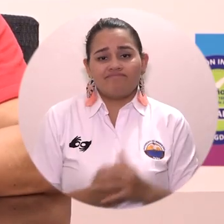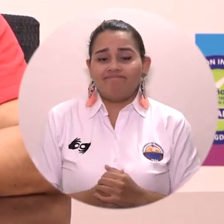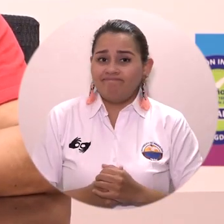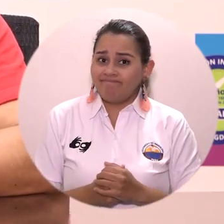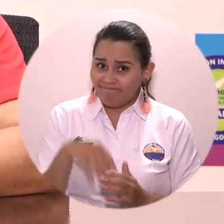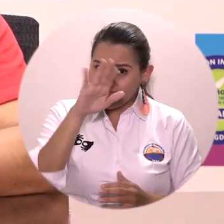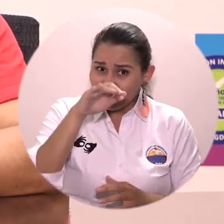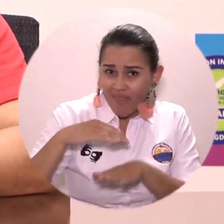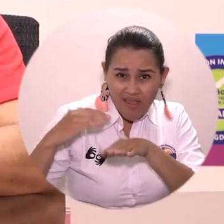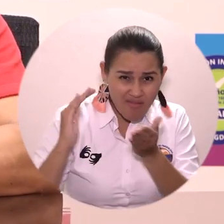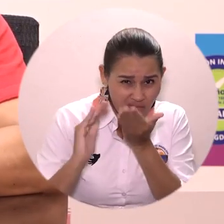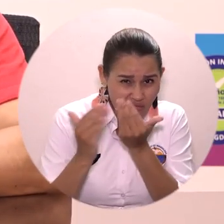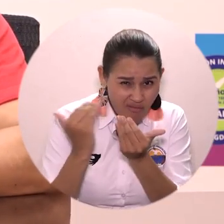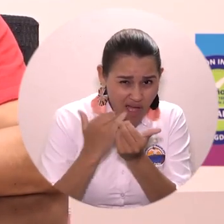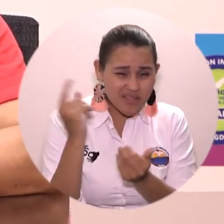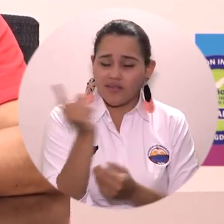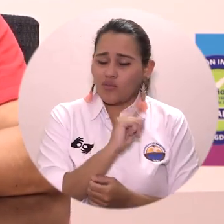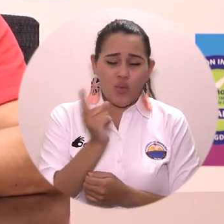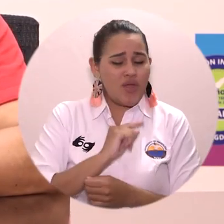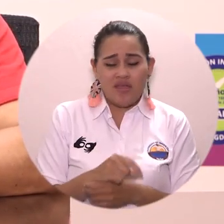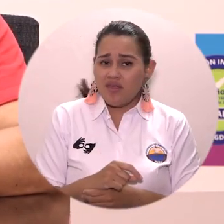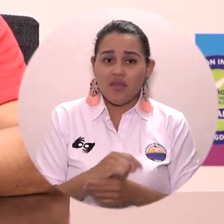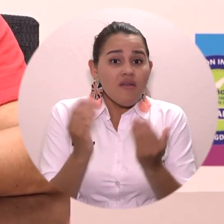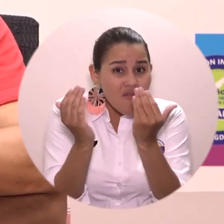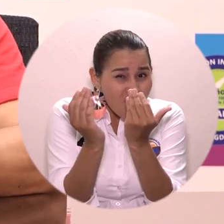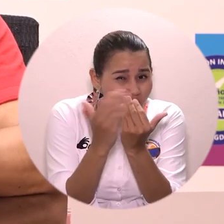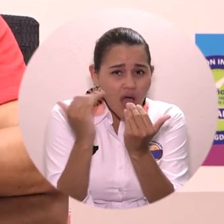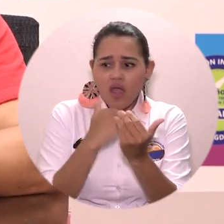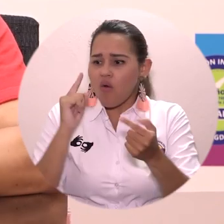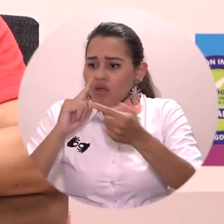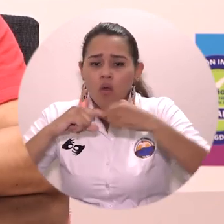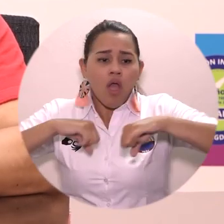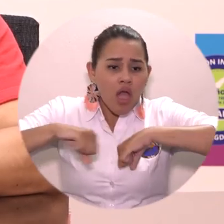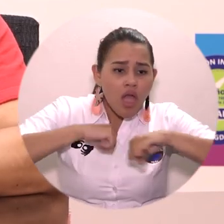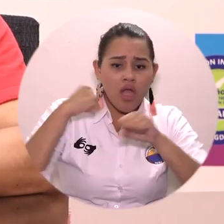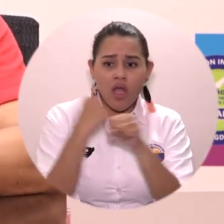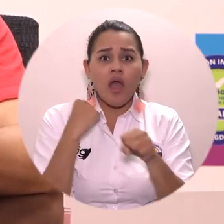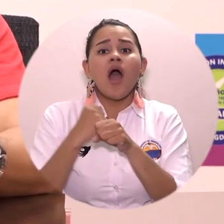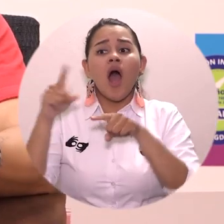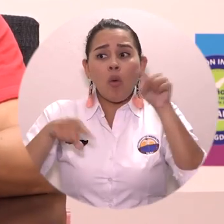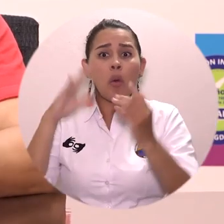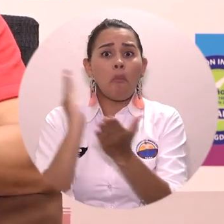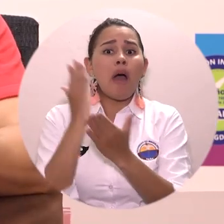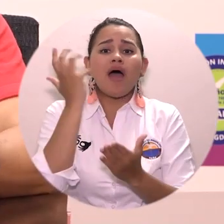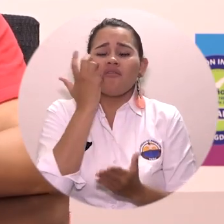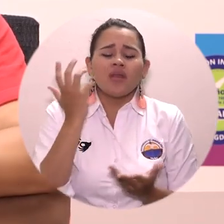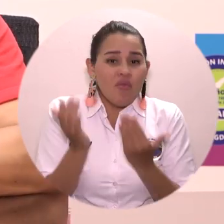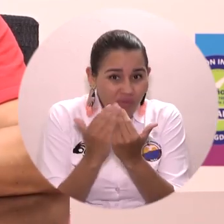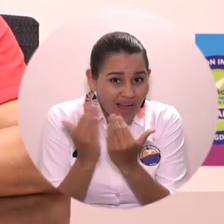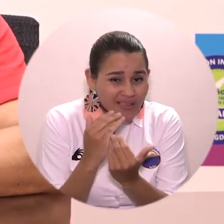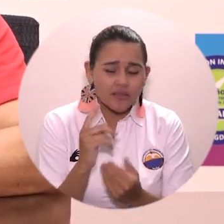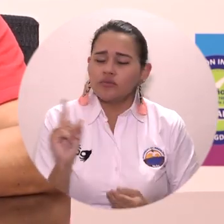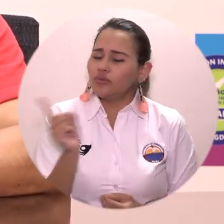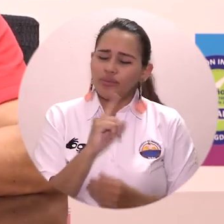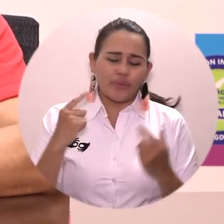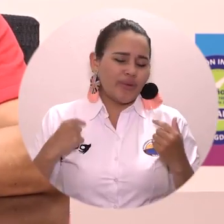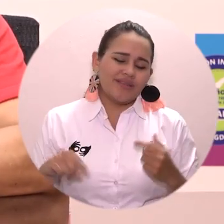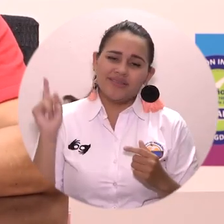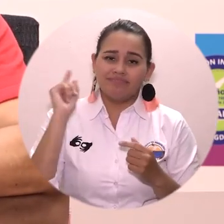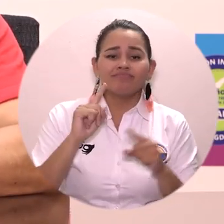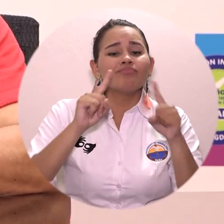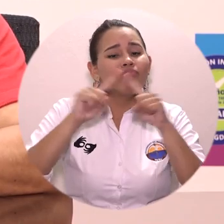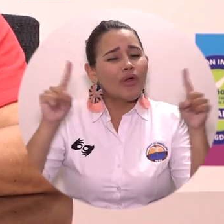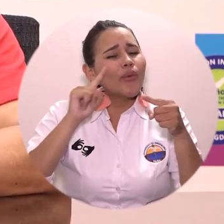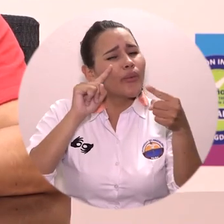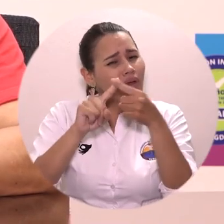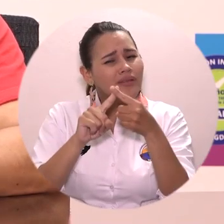No es fácil poder seguir avanzando la universidad en estas circunstancias, no es fácil pedirle a los funcionarios que sigan viniendo, exponiendo también su integridad, pero lo estamos